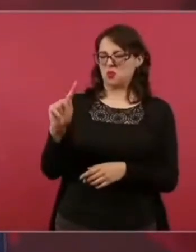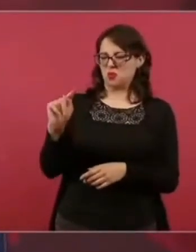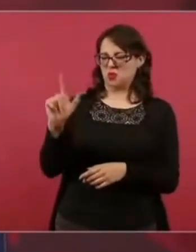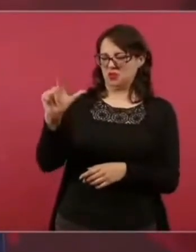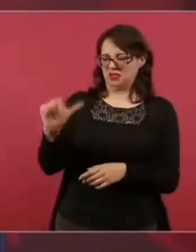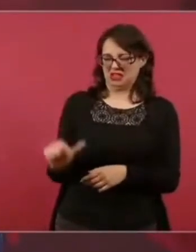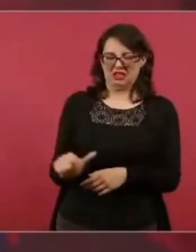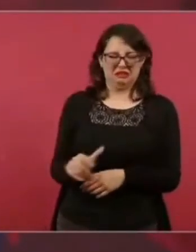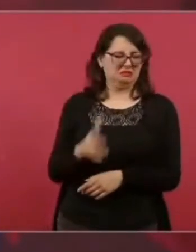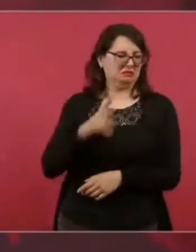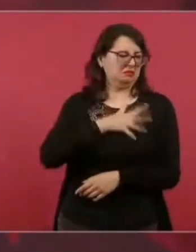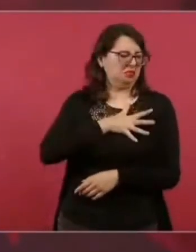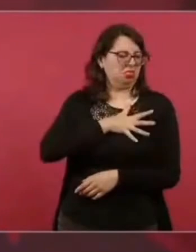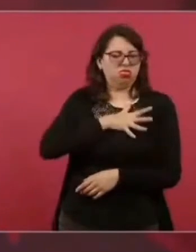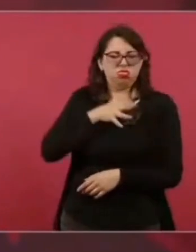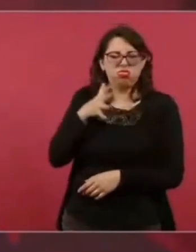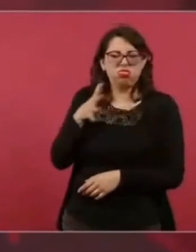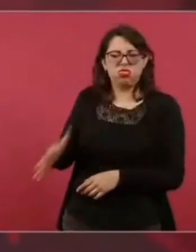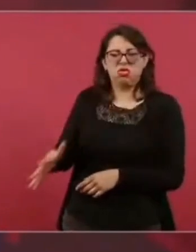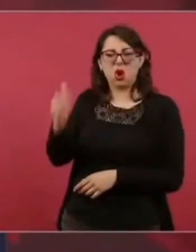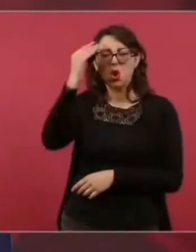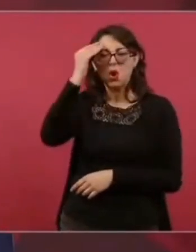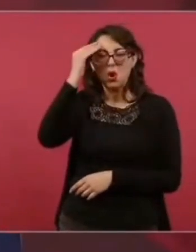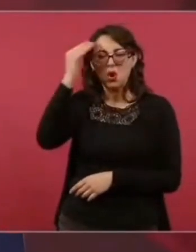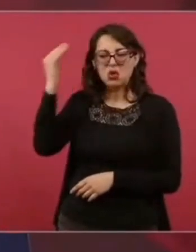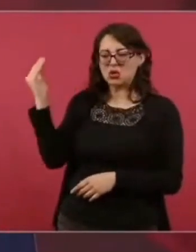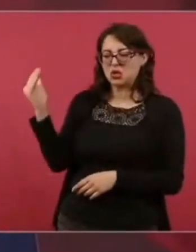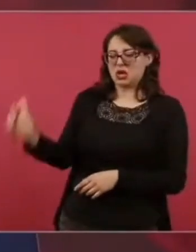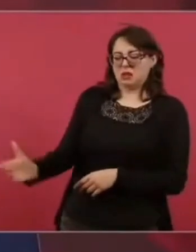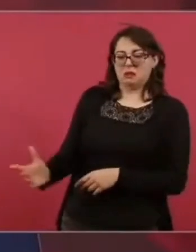o el que estaba en el INE